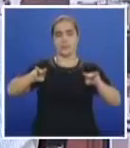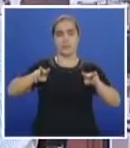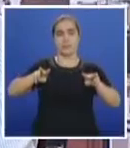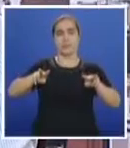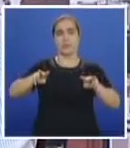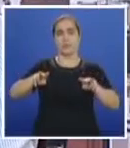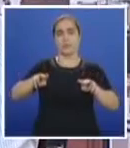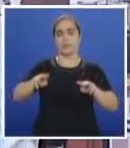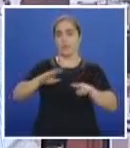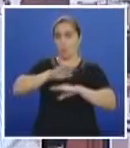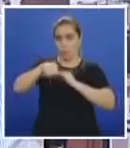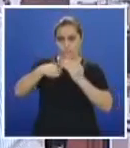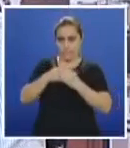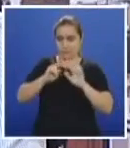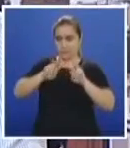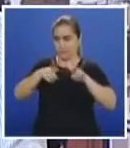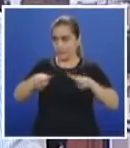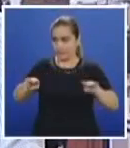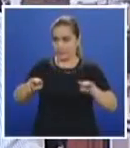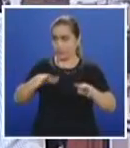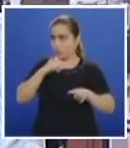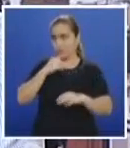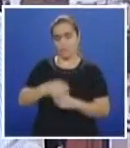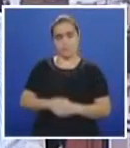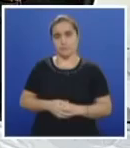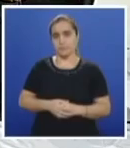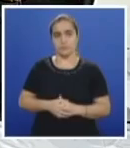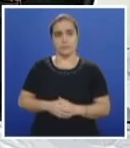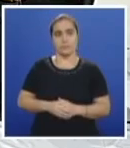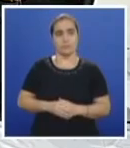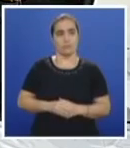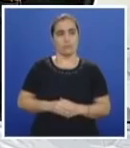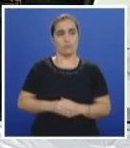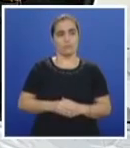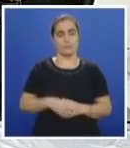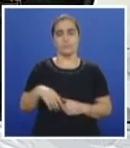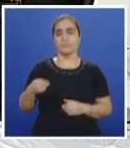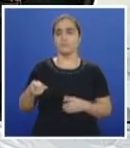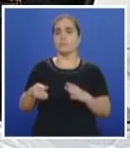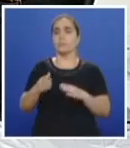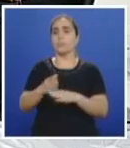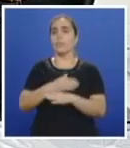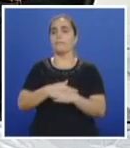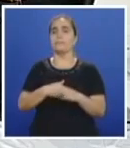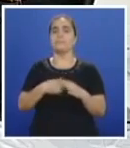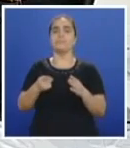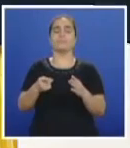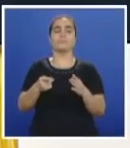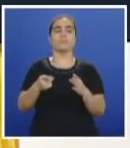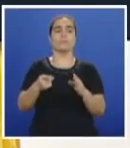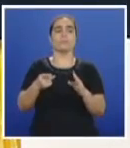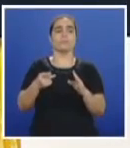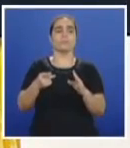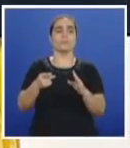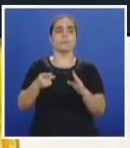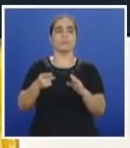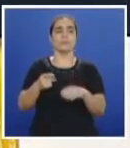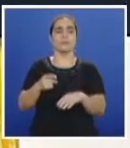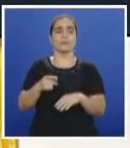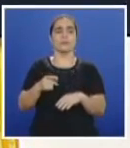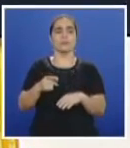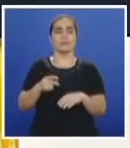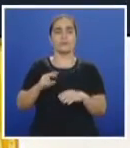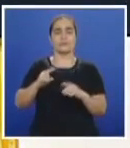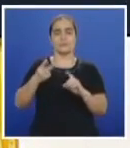virtuales, pero no hay, pues, Claro. Ese tema. Muy bien. Secretario, antes de irnos a nuestro segundo